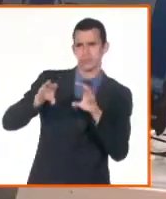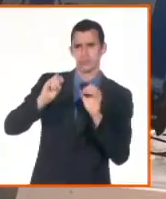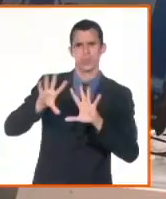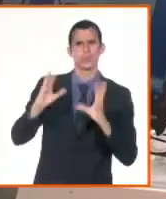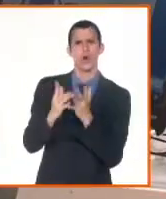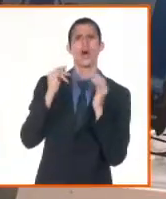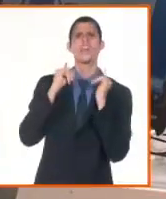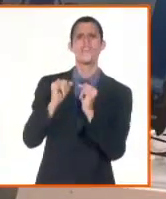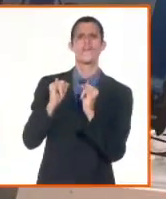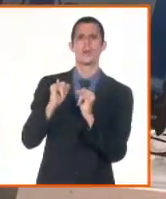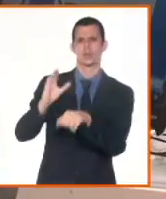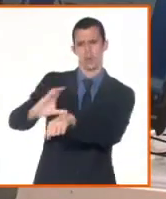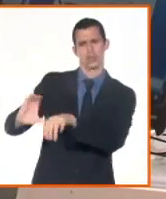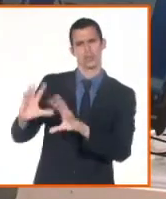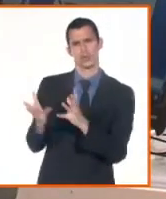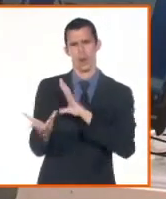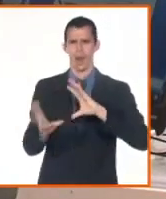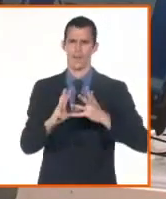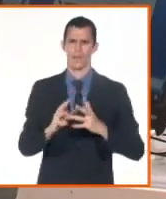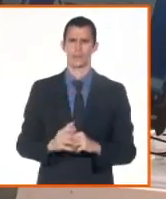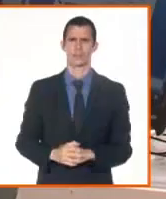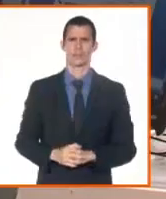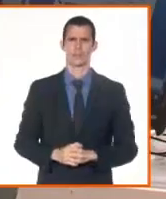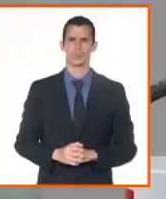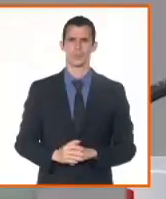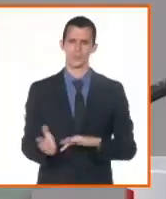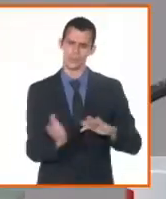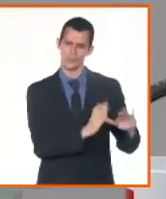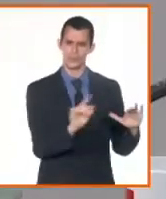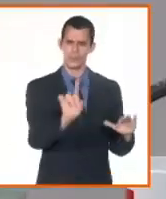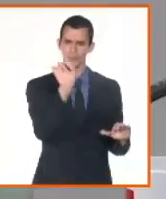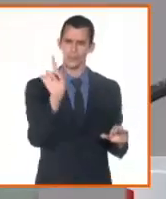cuáles serían las perspectivas de desarrollo en las que usted está concentrando?